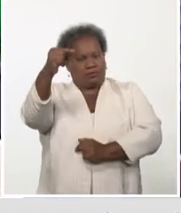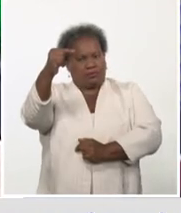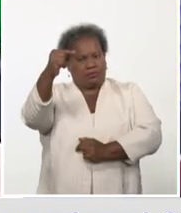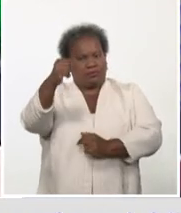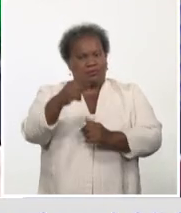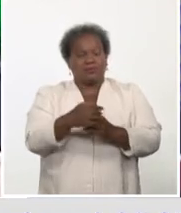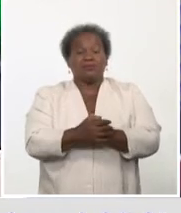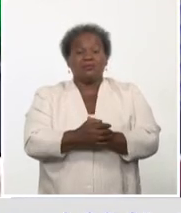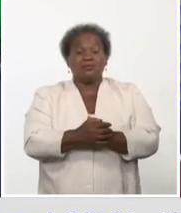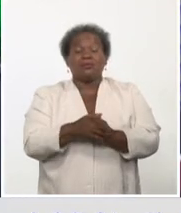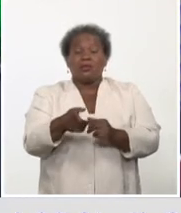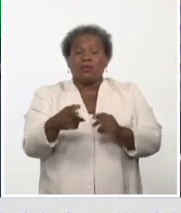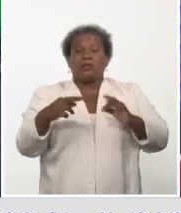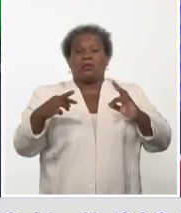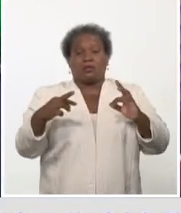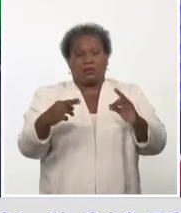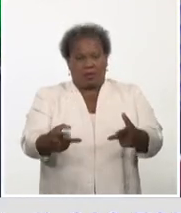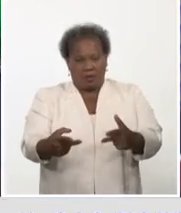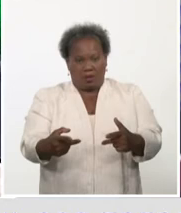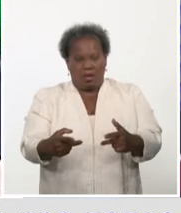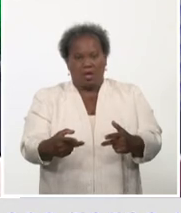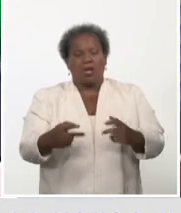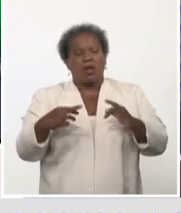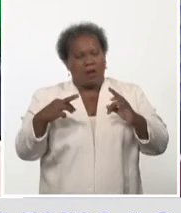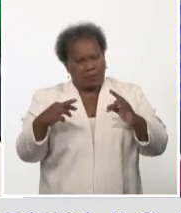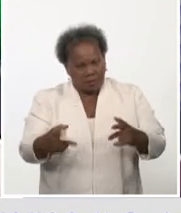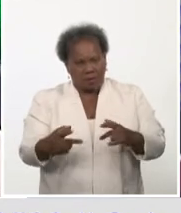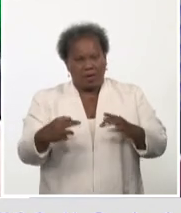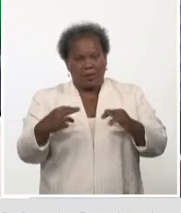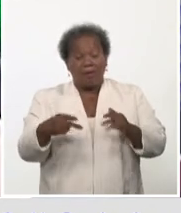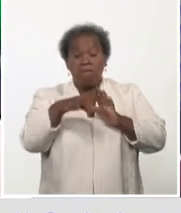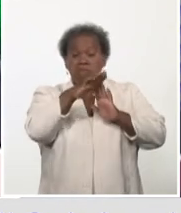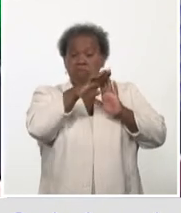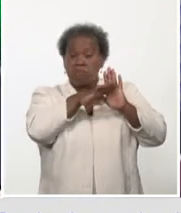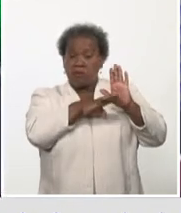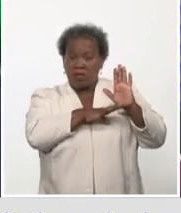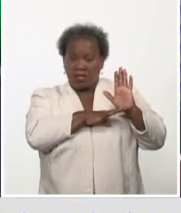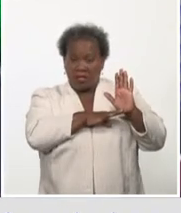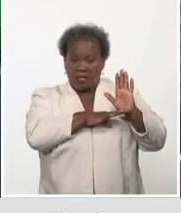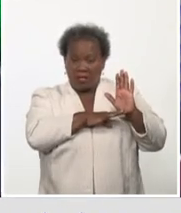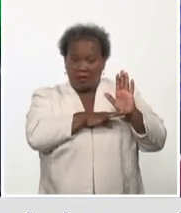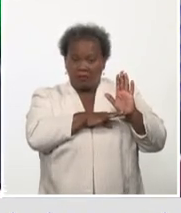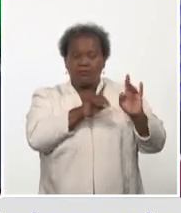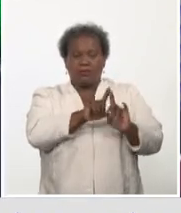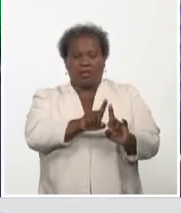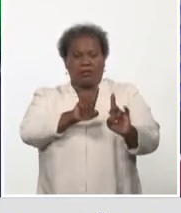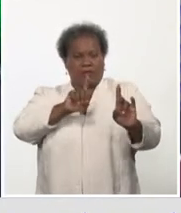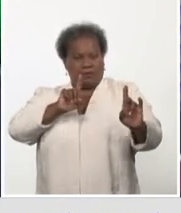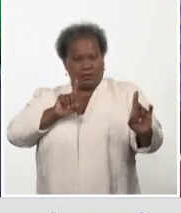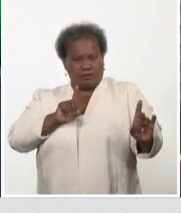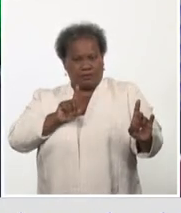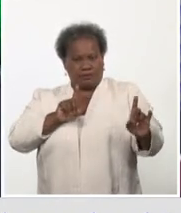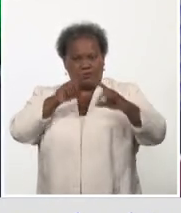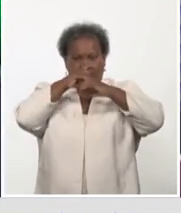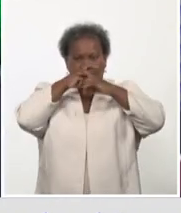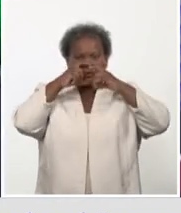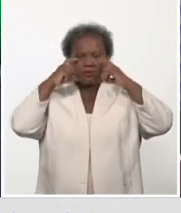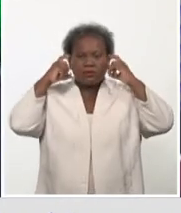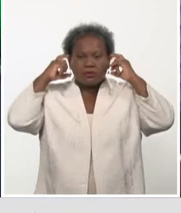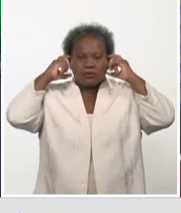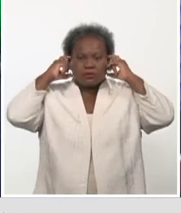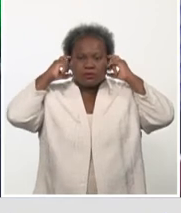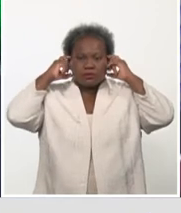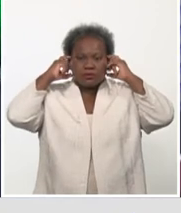recalcar una vez más las medidas de mantener un distanciamiento, de mantener un nasobuco,